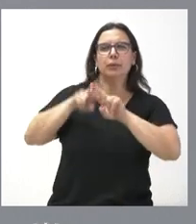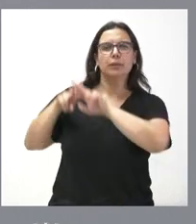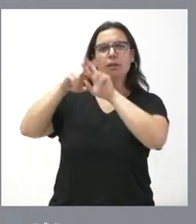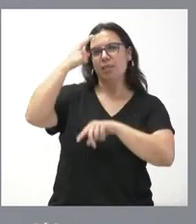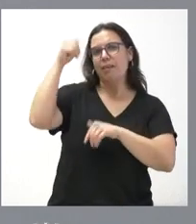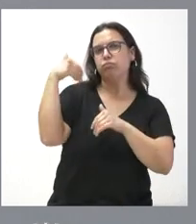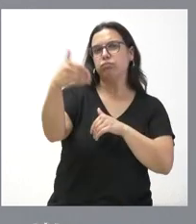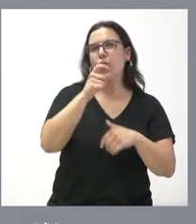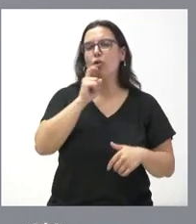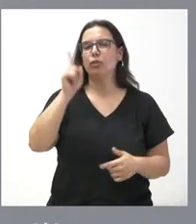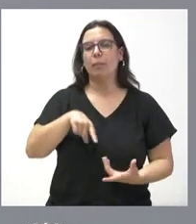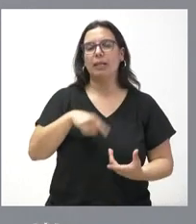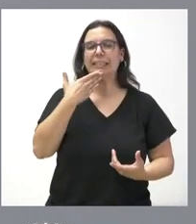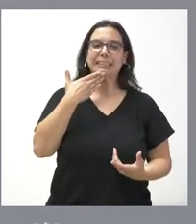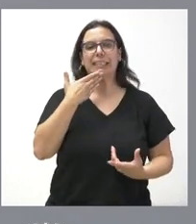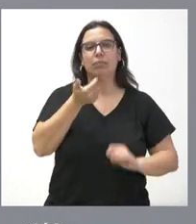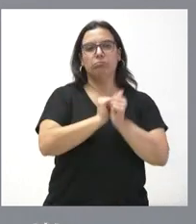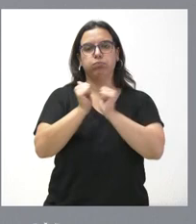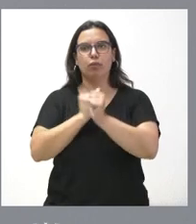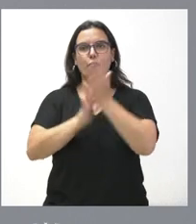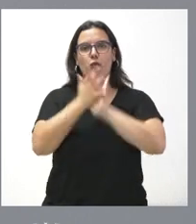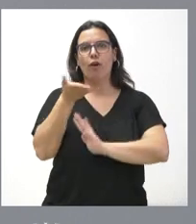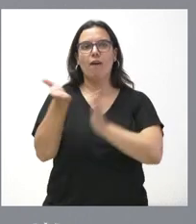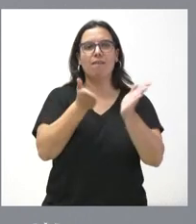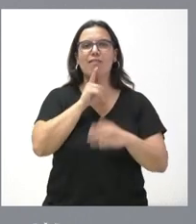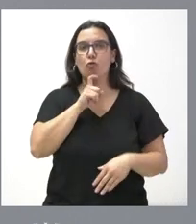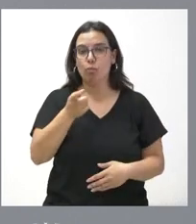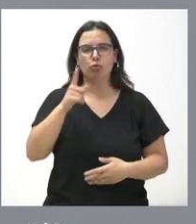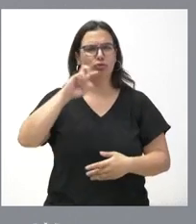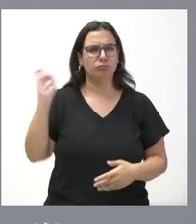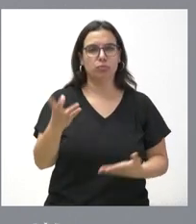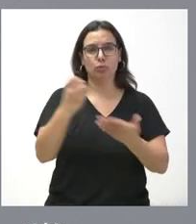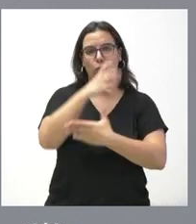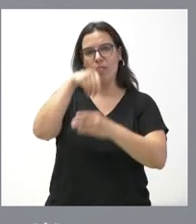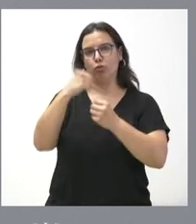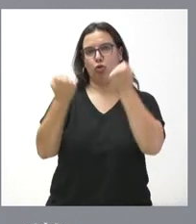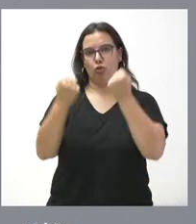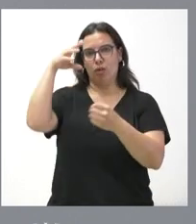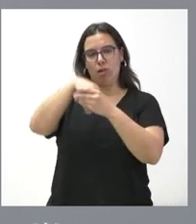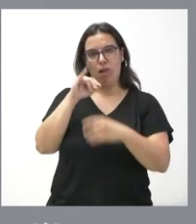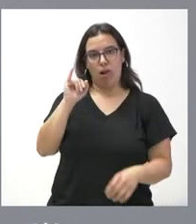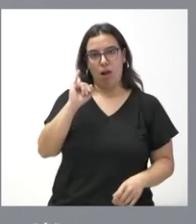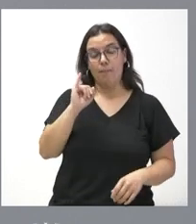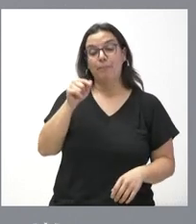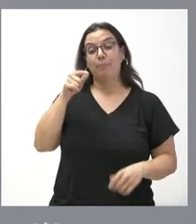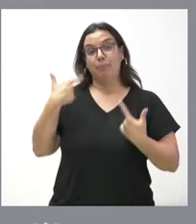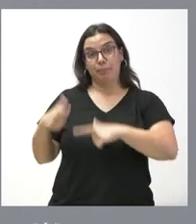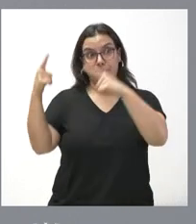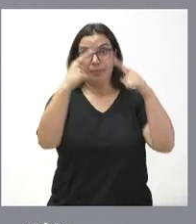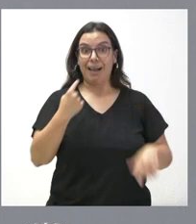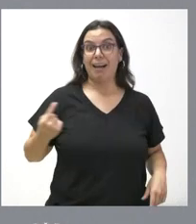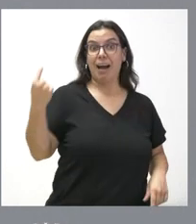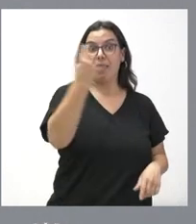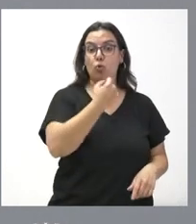simulaciones de comportamiento del fuego, etcétera, etcétera, etcétera. Estas unidades acudirán en caso de